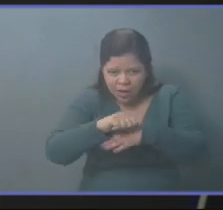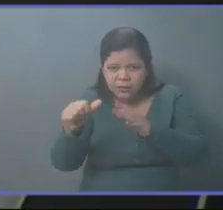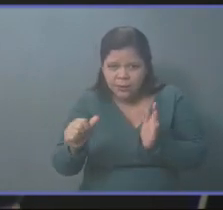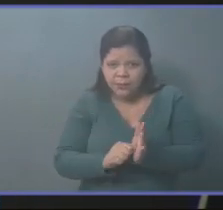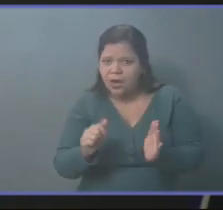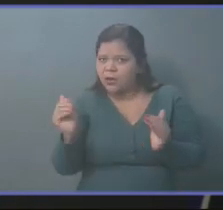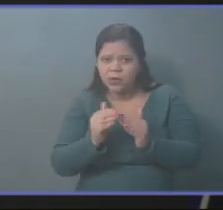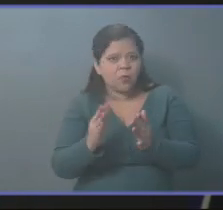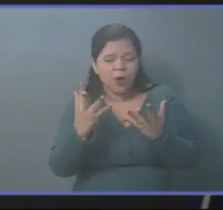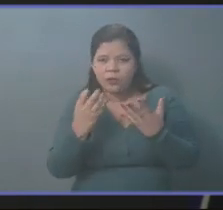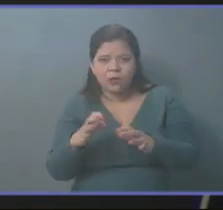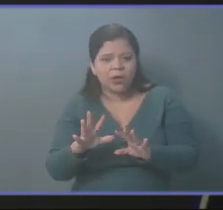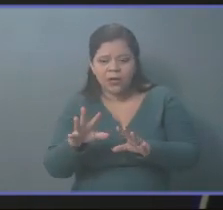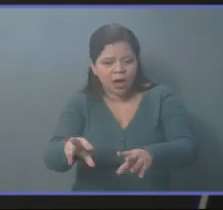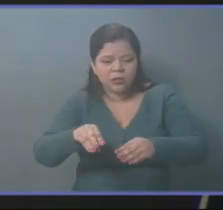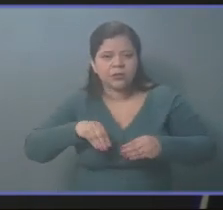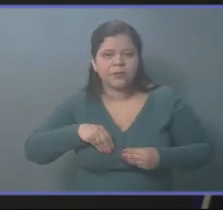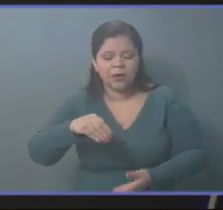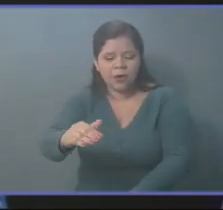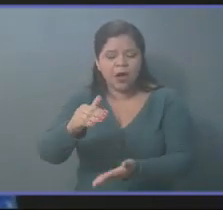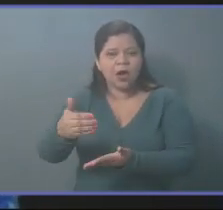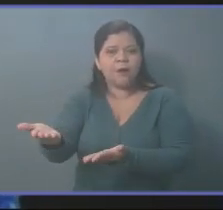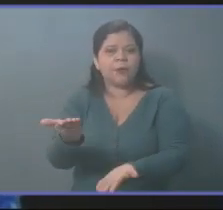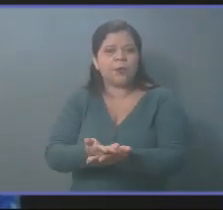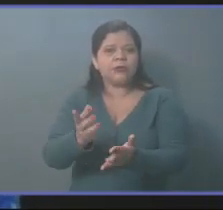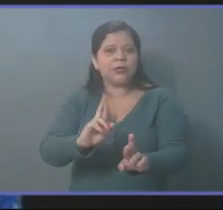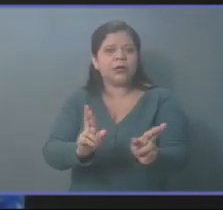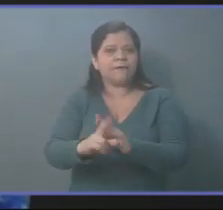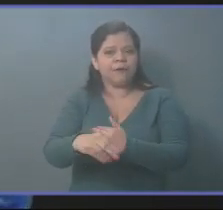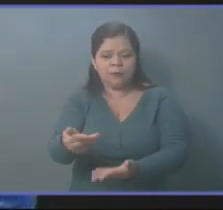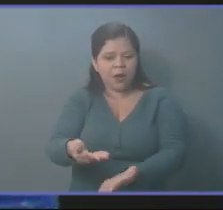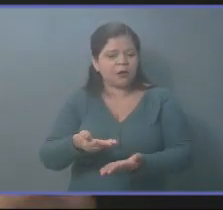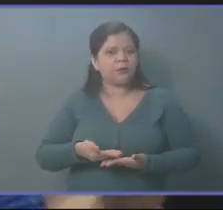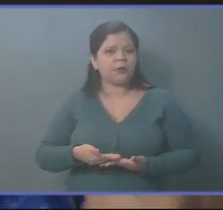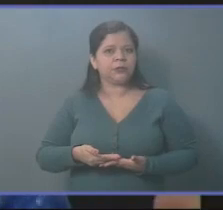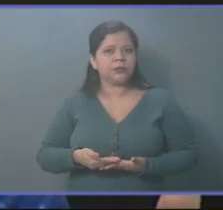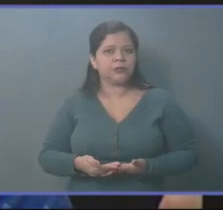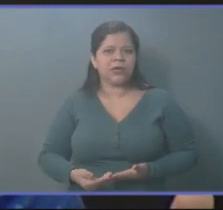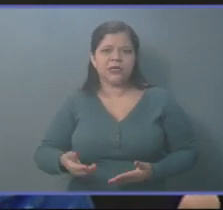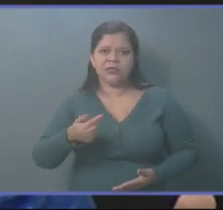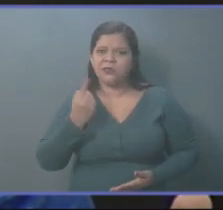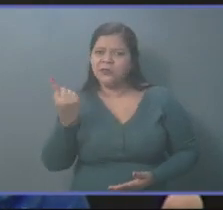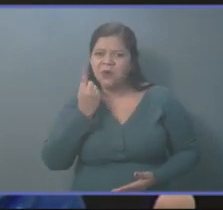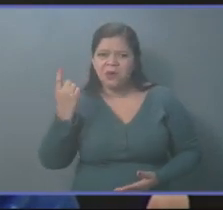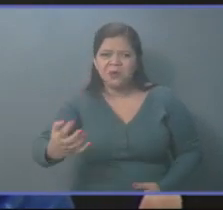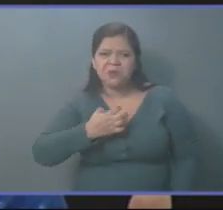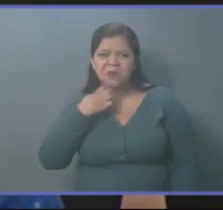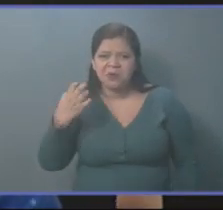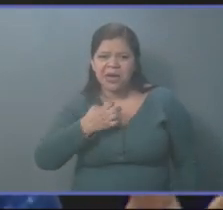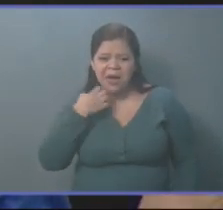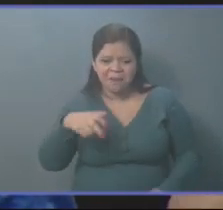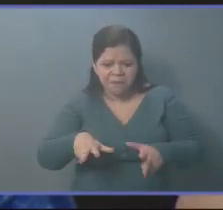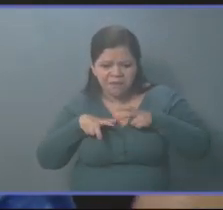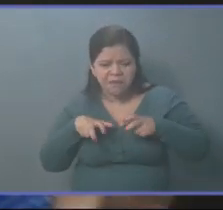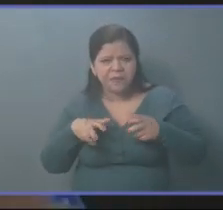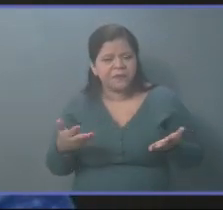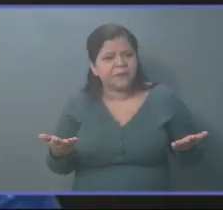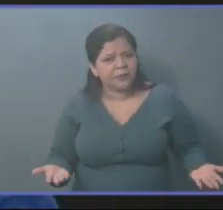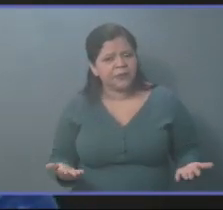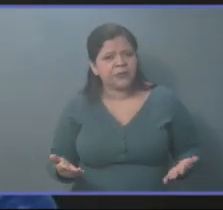tampoco se le recibió el paquete de reformas. Son caprichos de